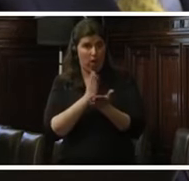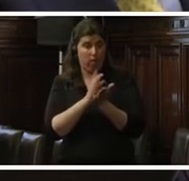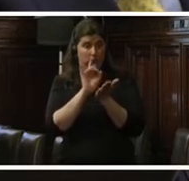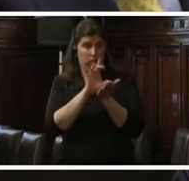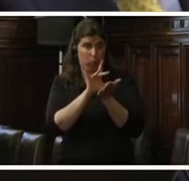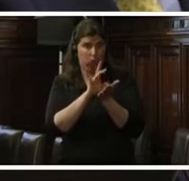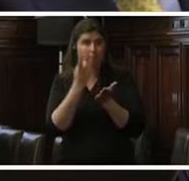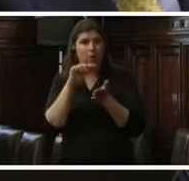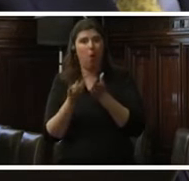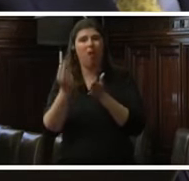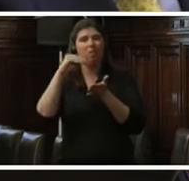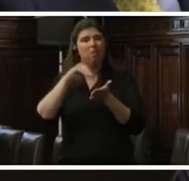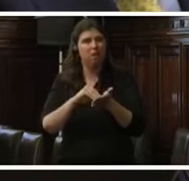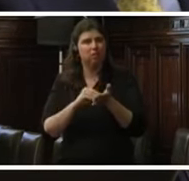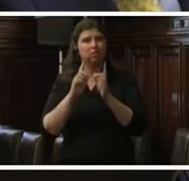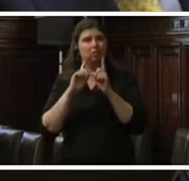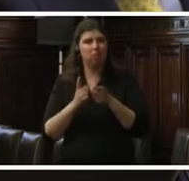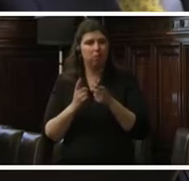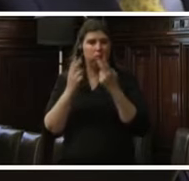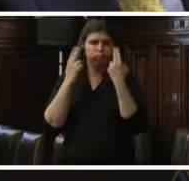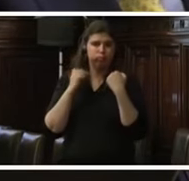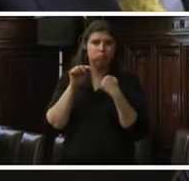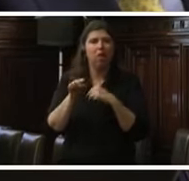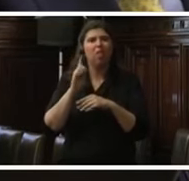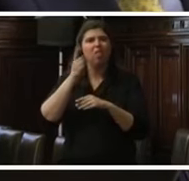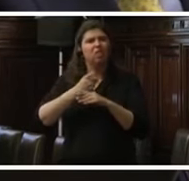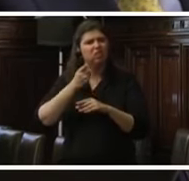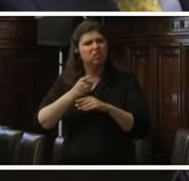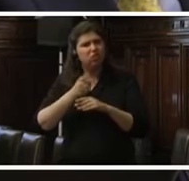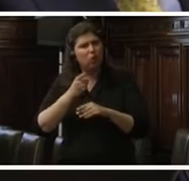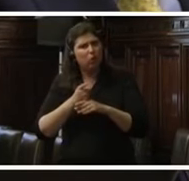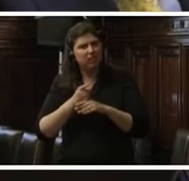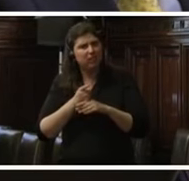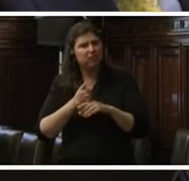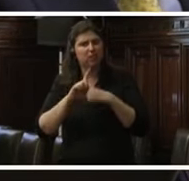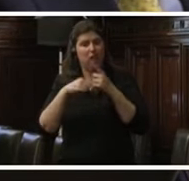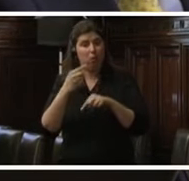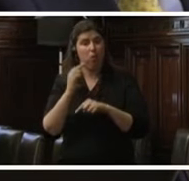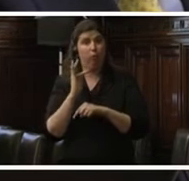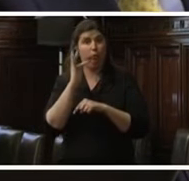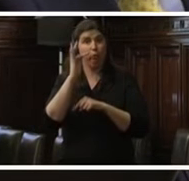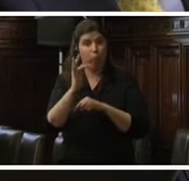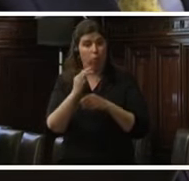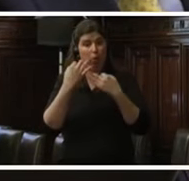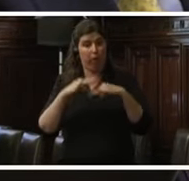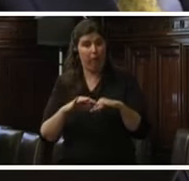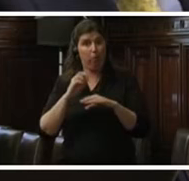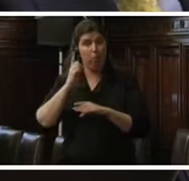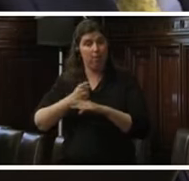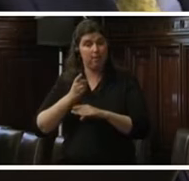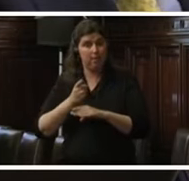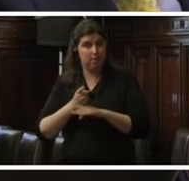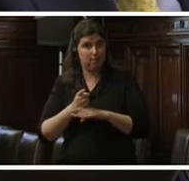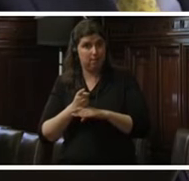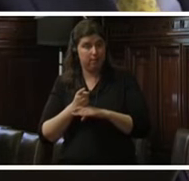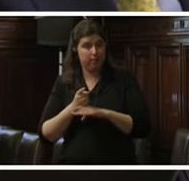sino amedrentarnos ante las decisiones que a futuro tengamos que tomar y sobre todo se convierte